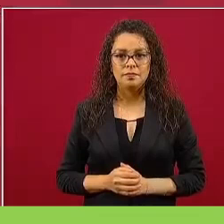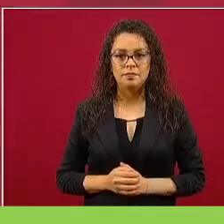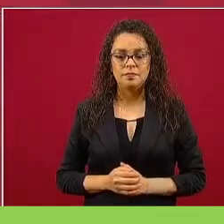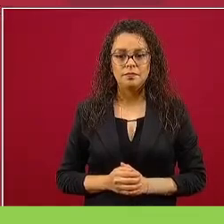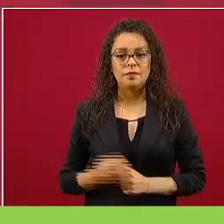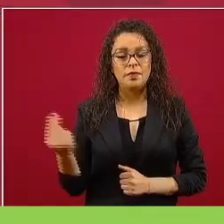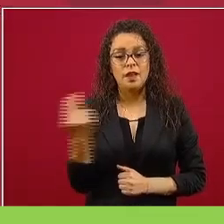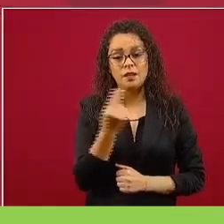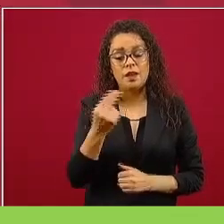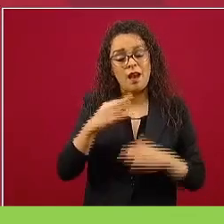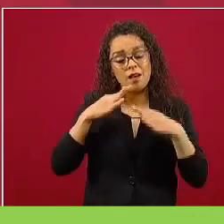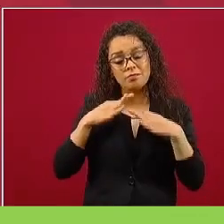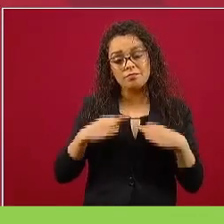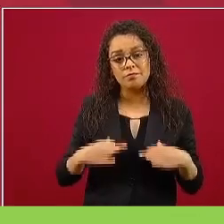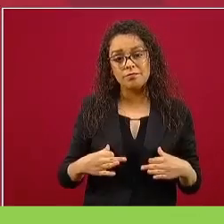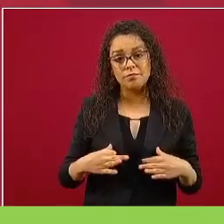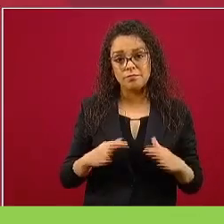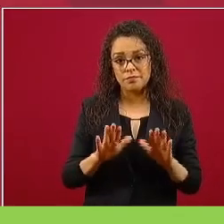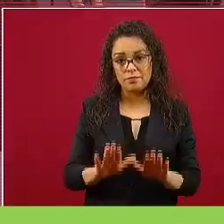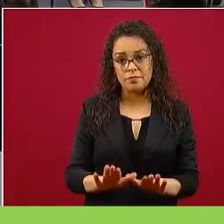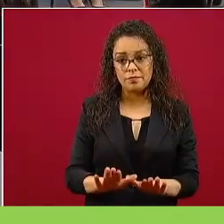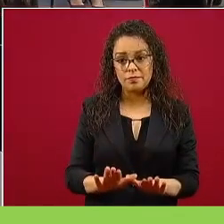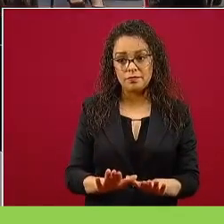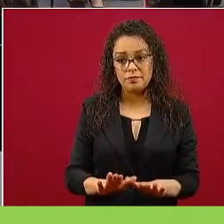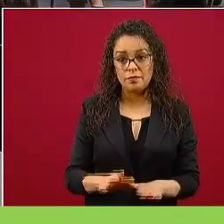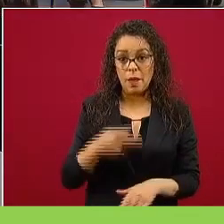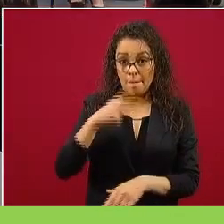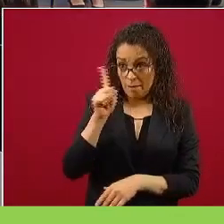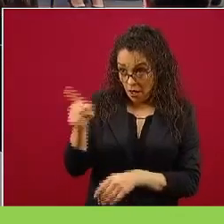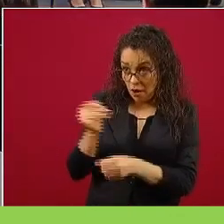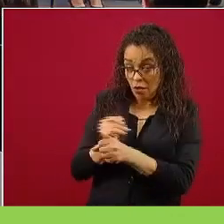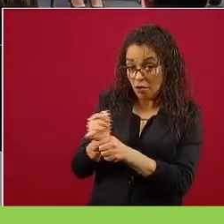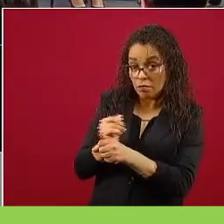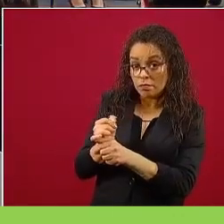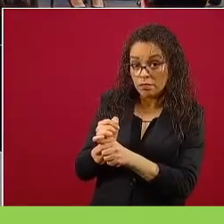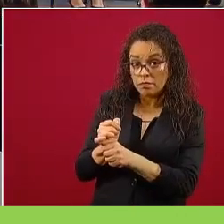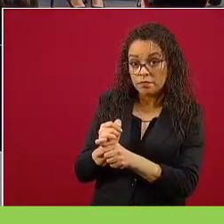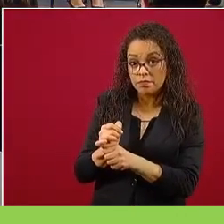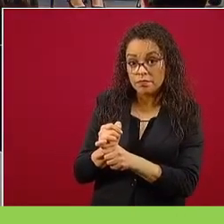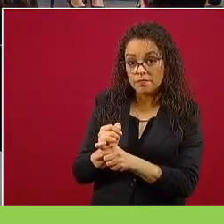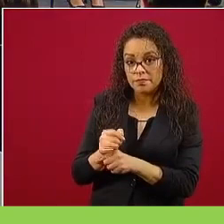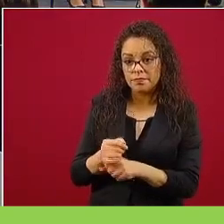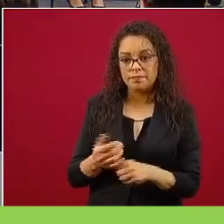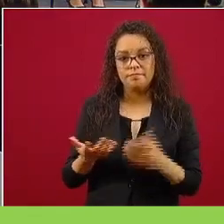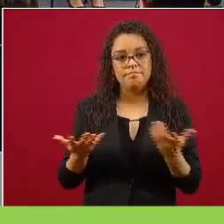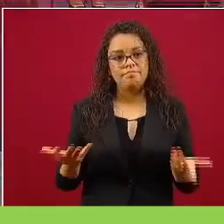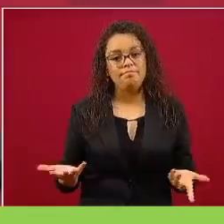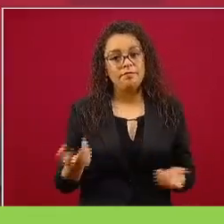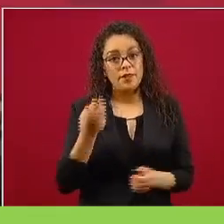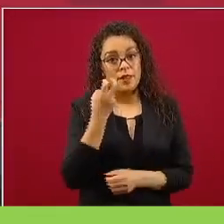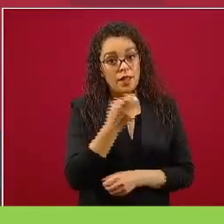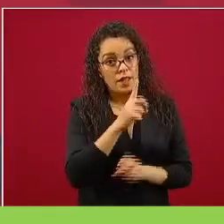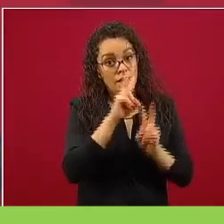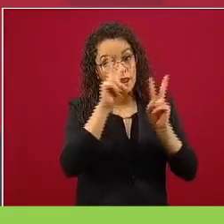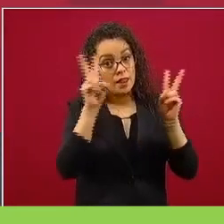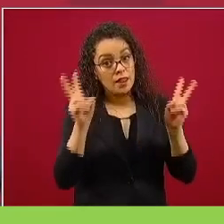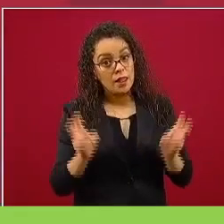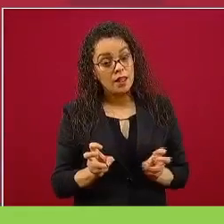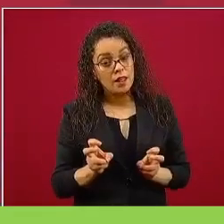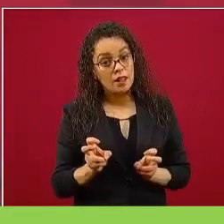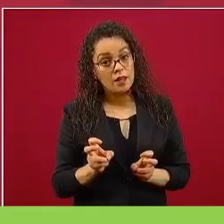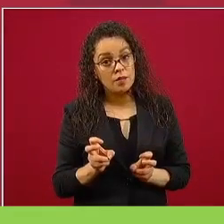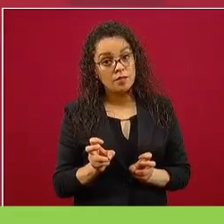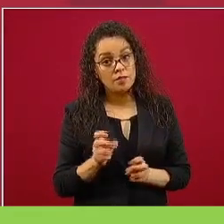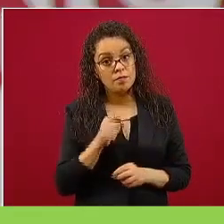Serenidad. Pero lo va a investigar, por lo menos. Es un asunto que se tiene que ir